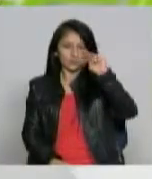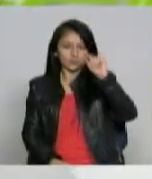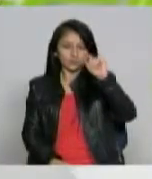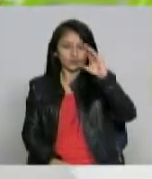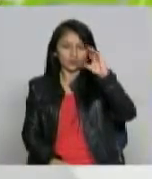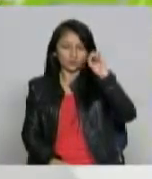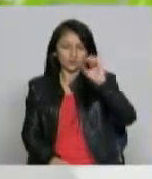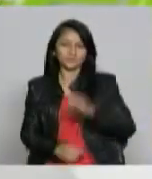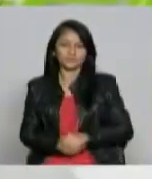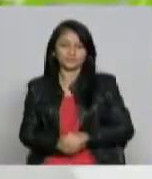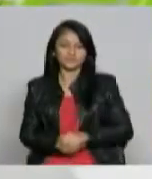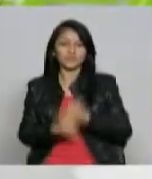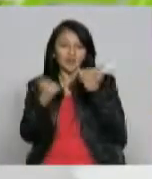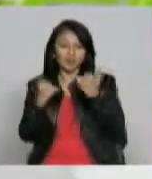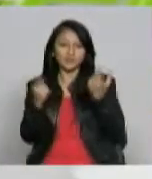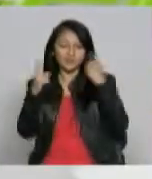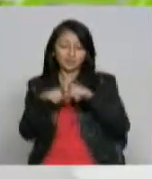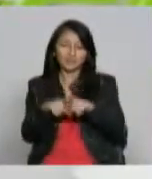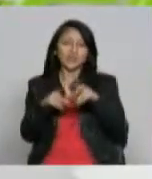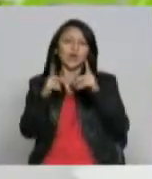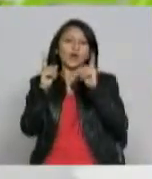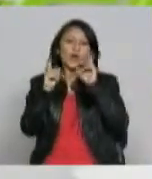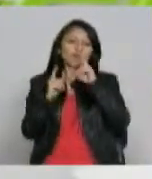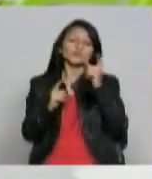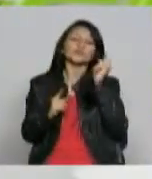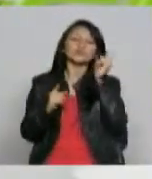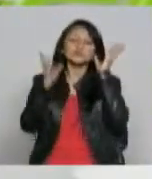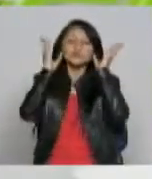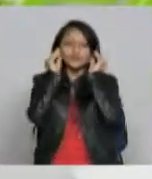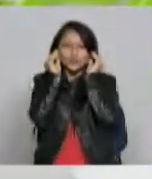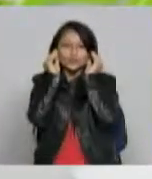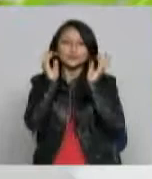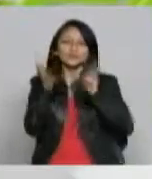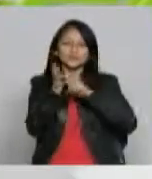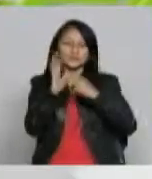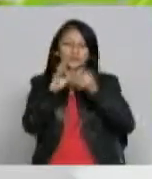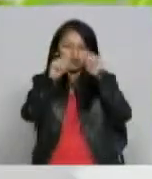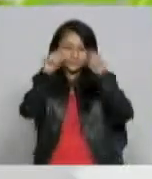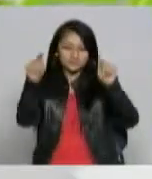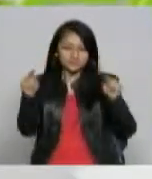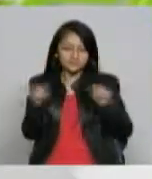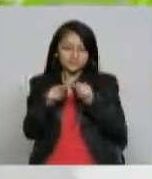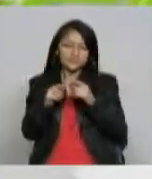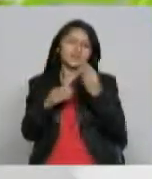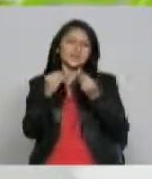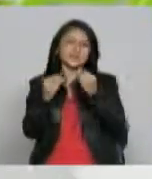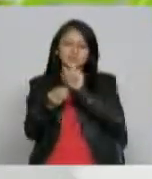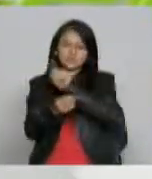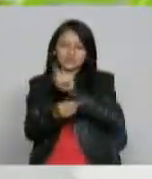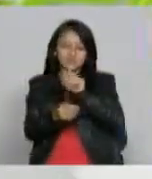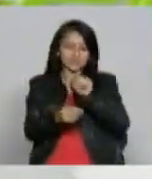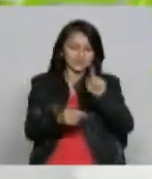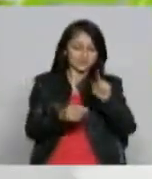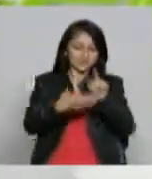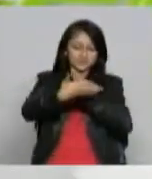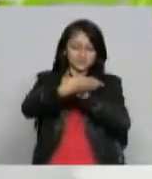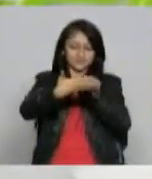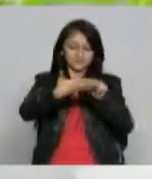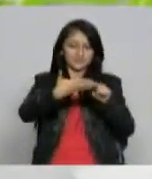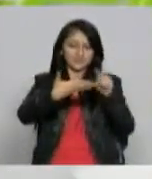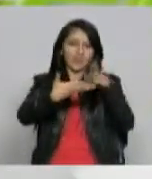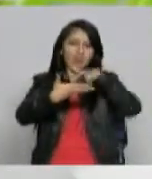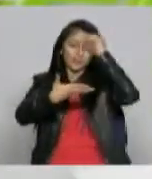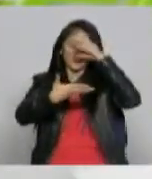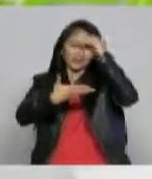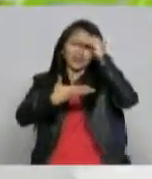Amda aplicación móvil para personas con discapacidad auditiva es un sistema con un menos de tres opciones para los cuales ustedes pueden aprender el